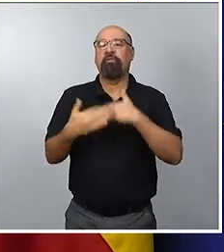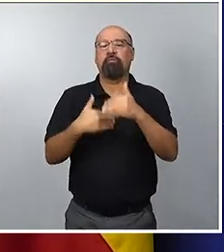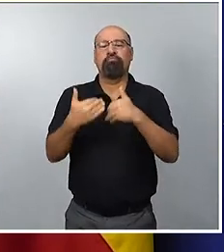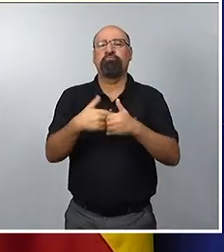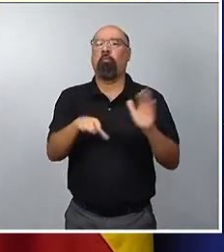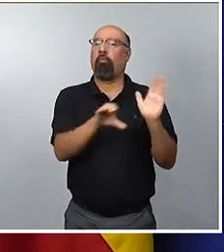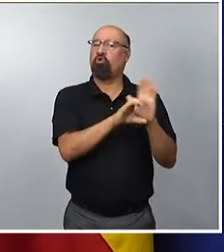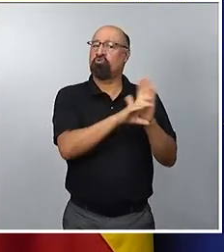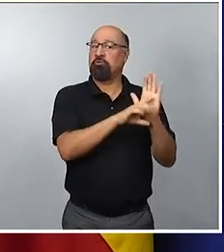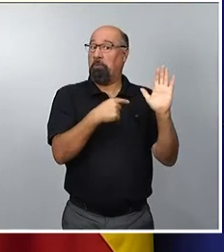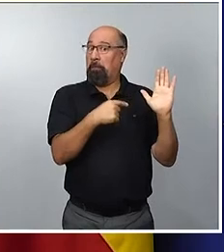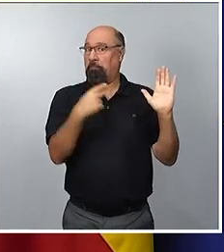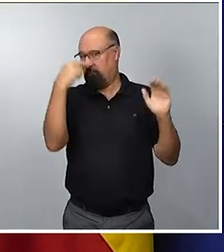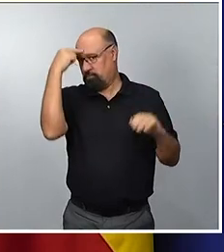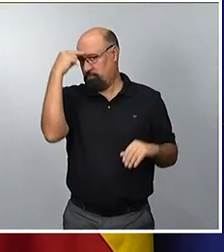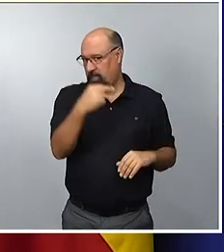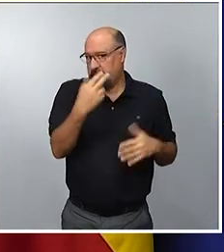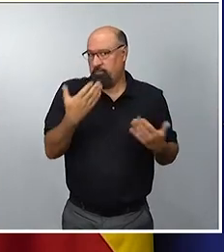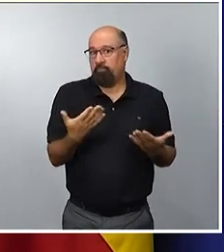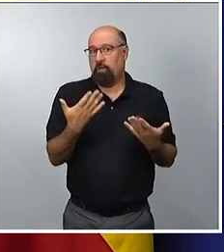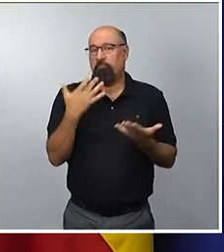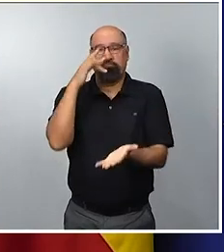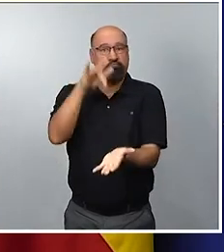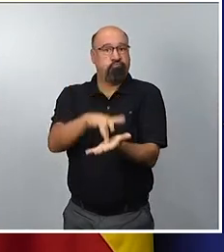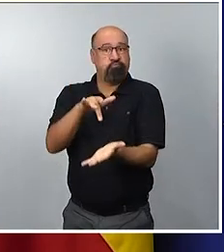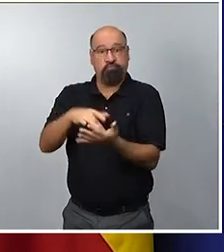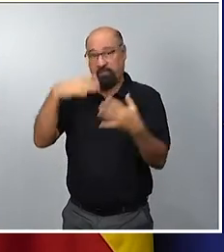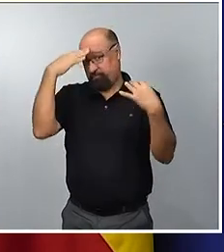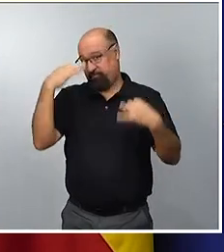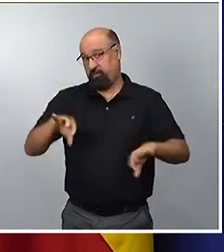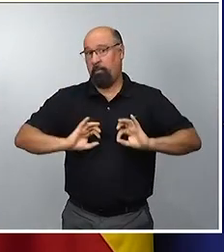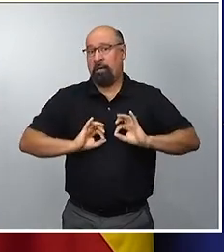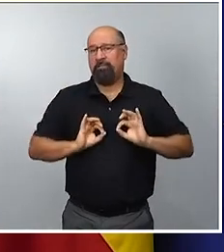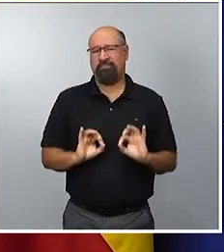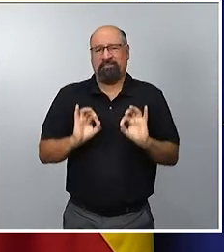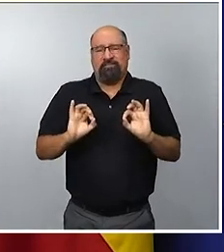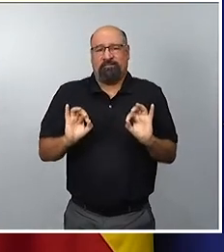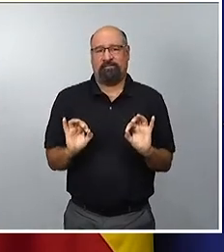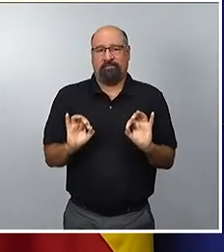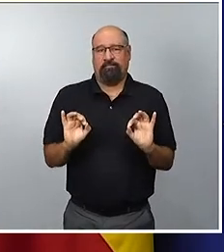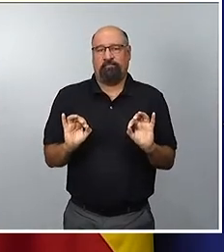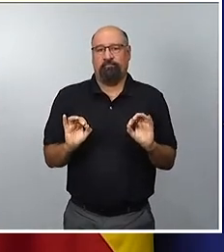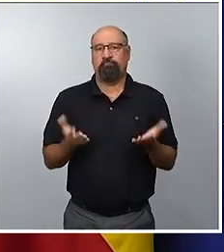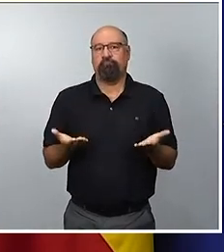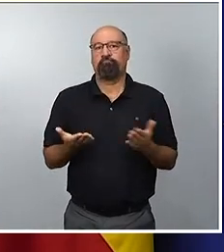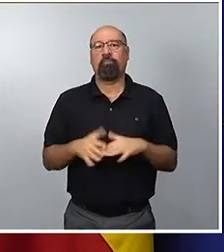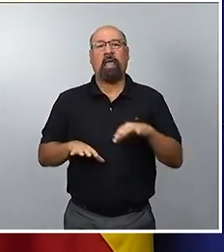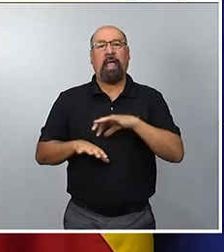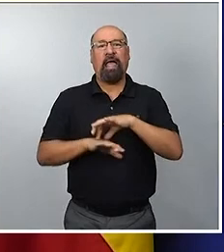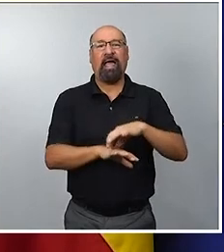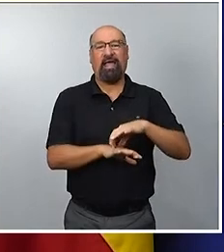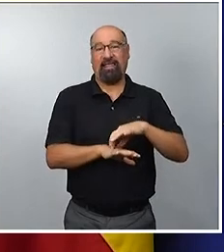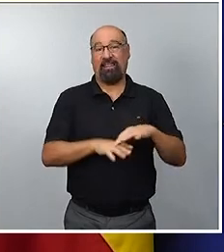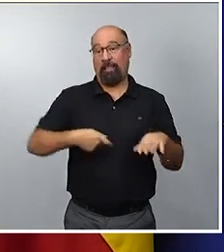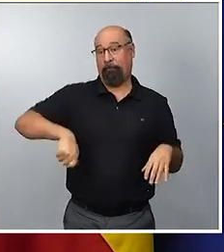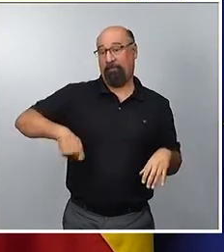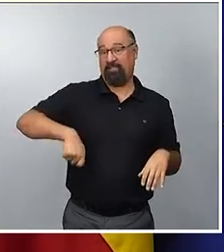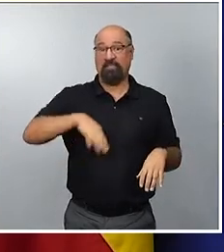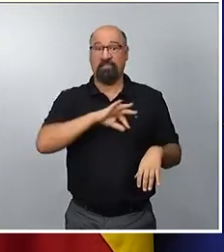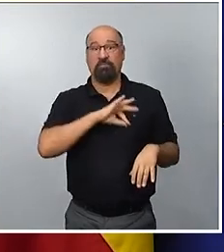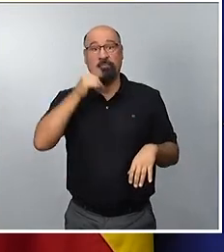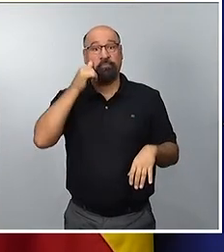absoluta normalidad democrática, hemos puesto a disposición la agenda del presidente con absoluta